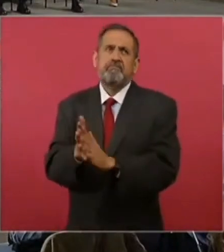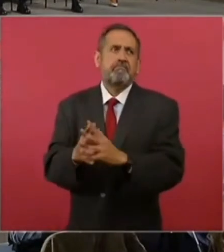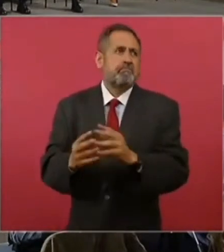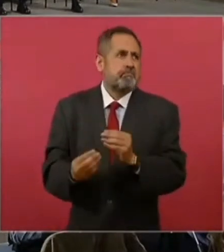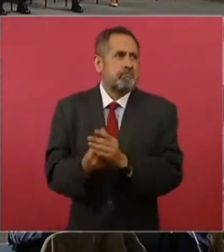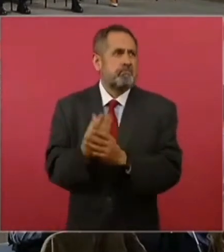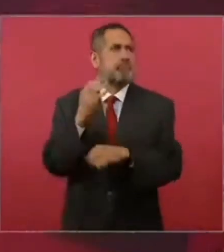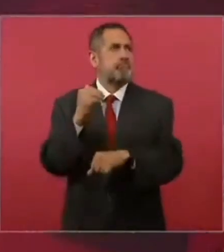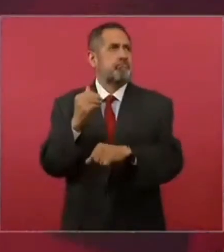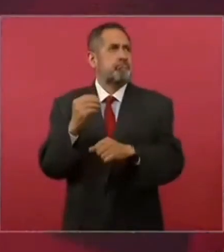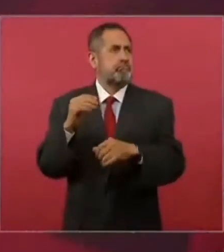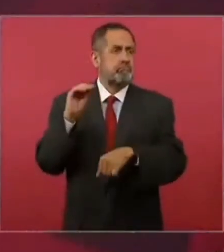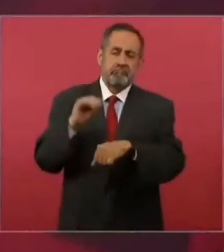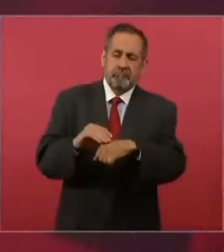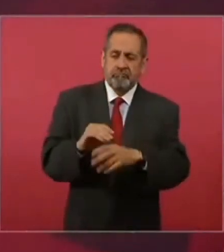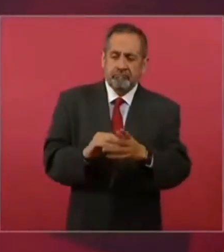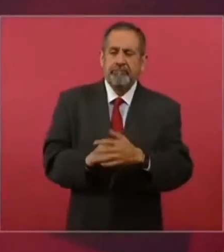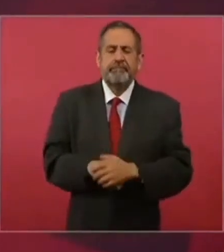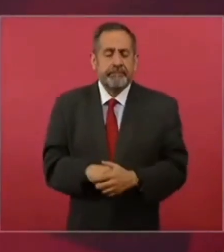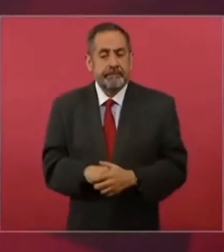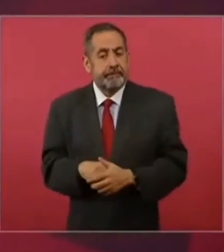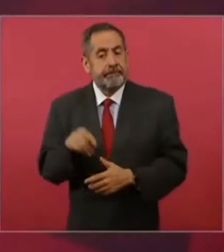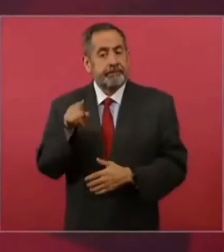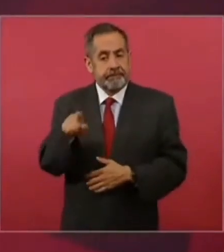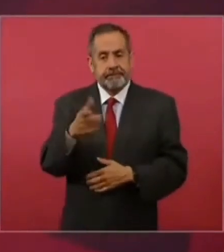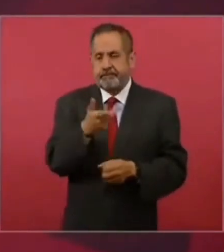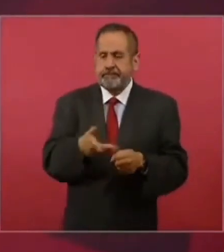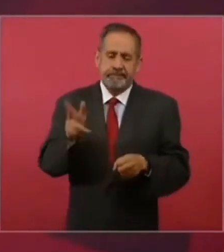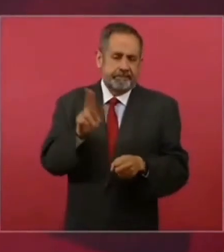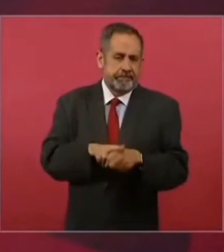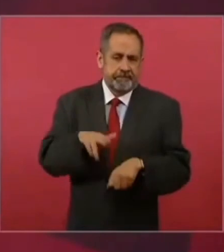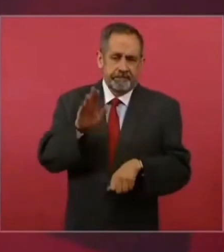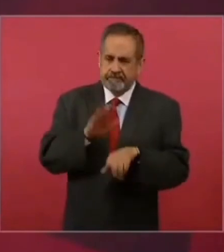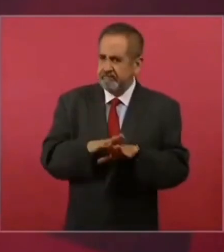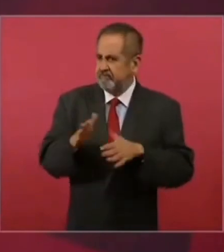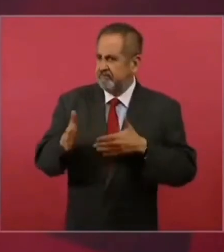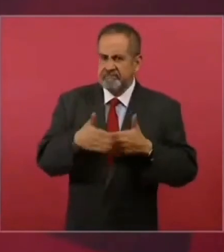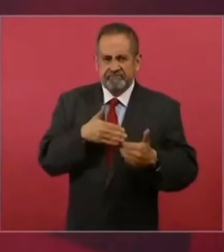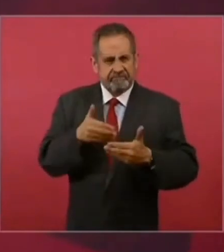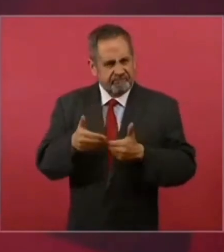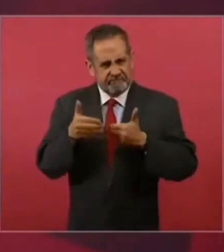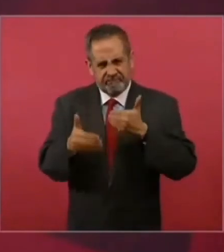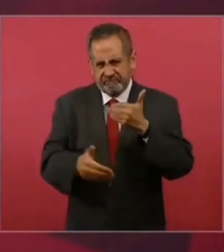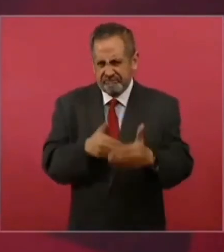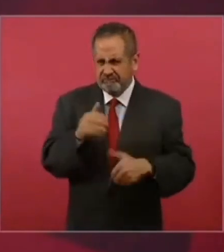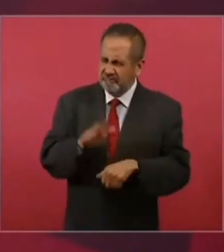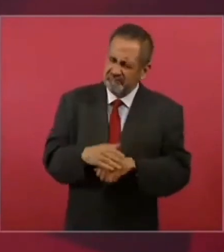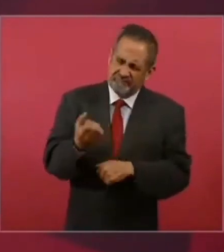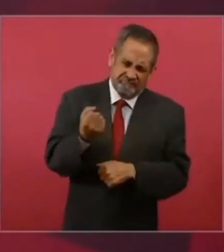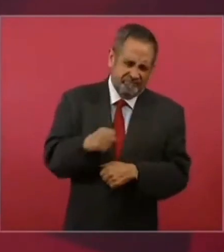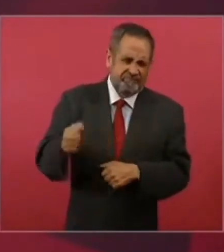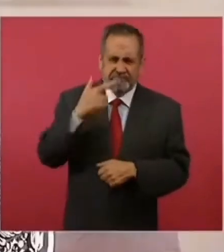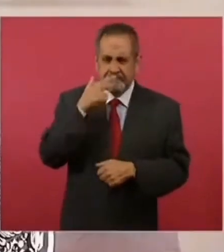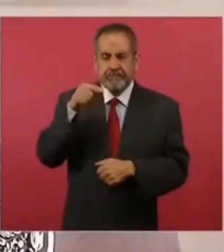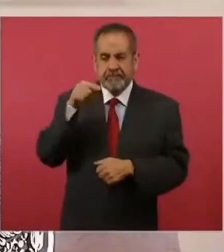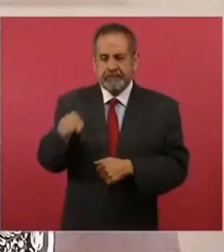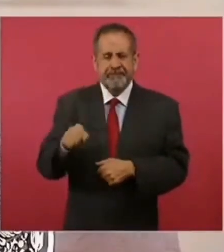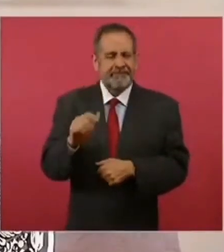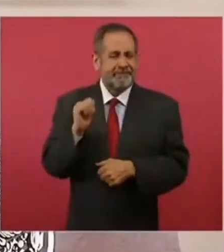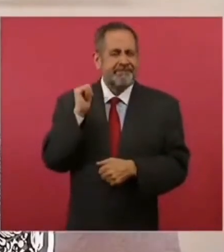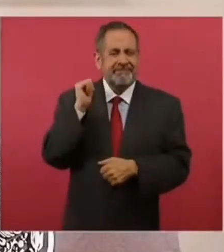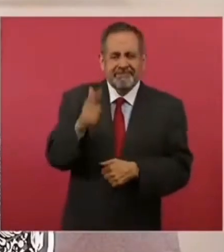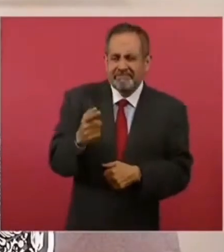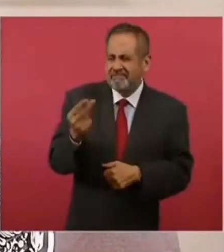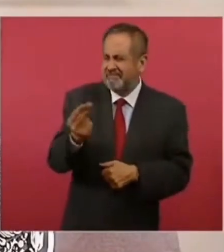Representa uno de los centros de salud seguramente más avanzados del país. Tiene cualquier